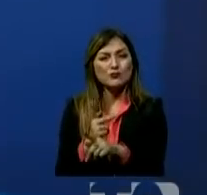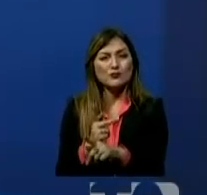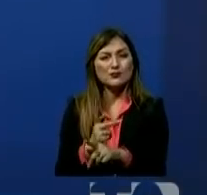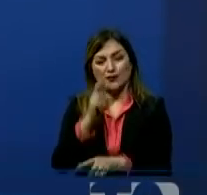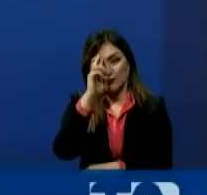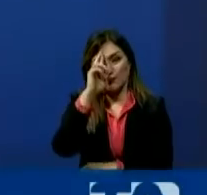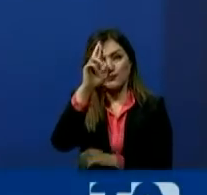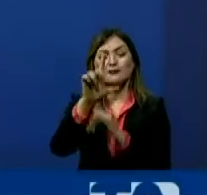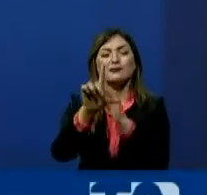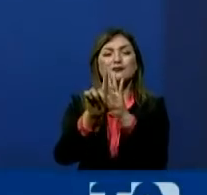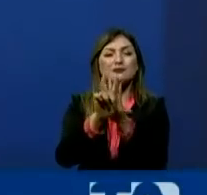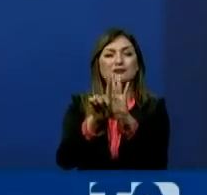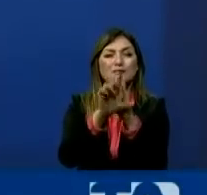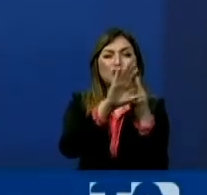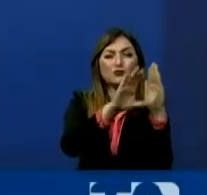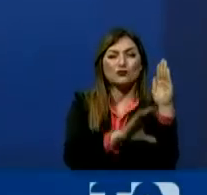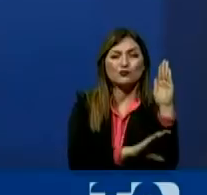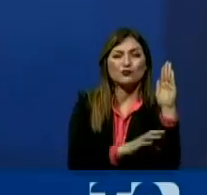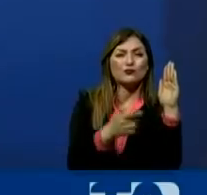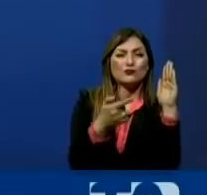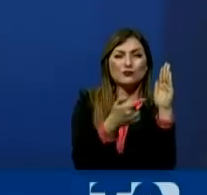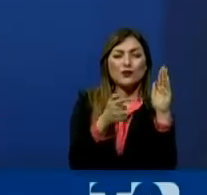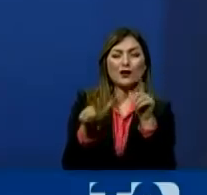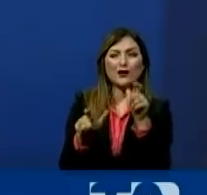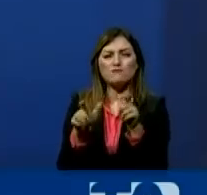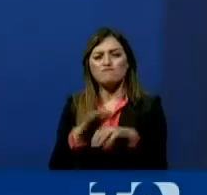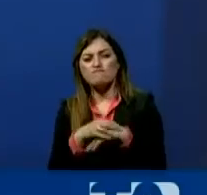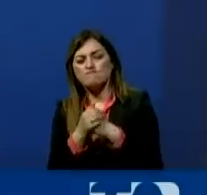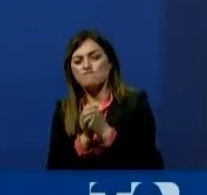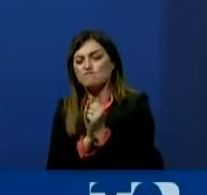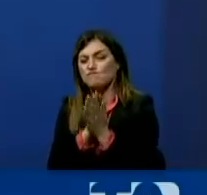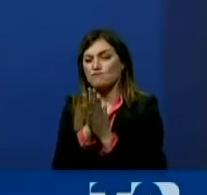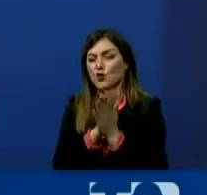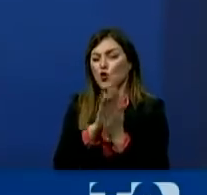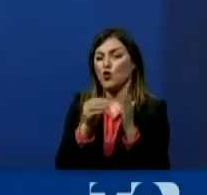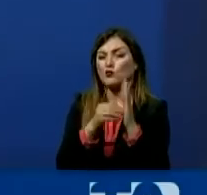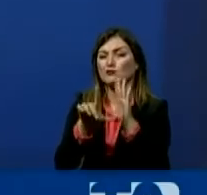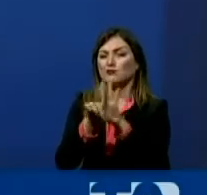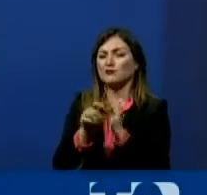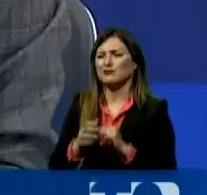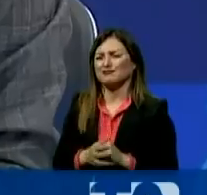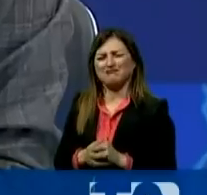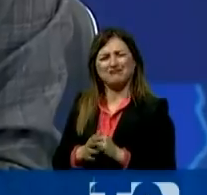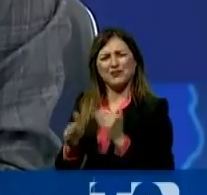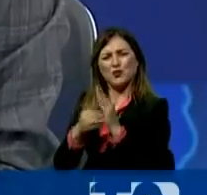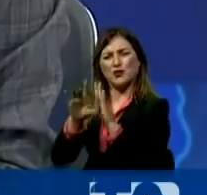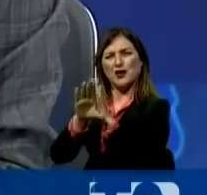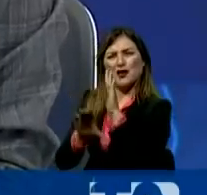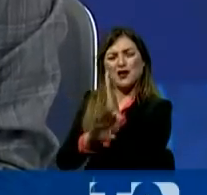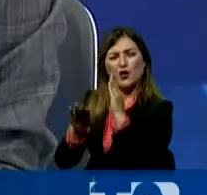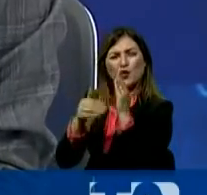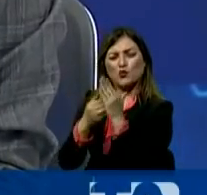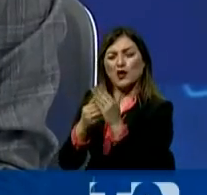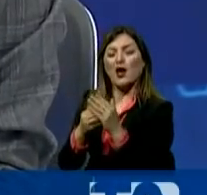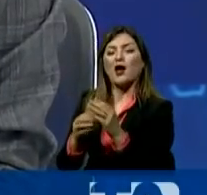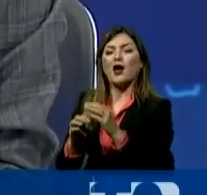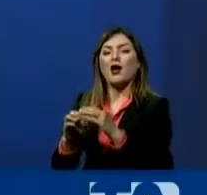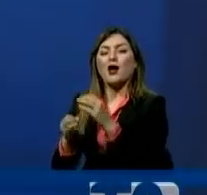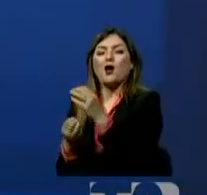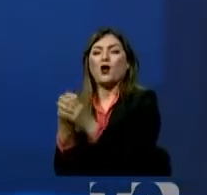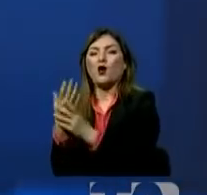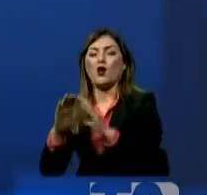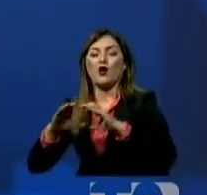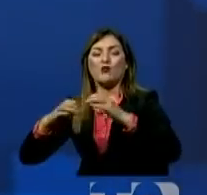hacer respetar las leyes y la Constitución de aquellos que la quieren en realidad violar. Pero no es violar la Constitución. Por tienen que respetar los